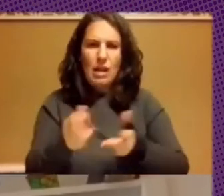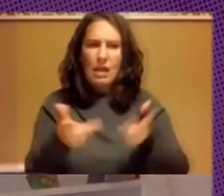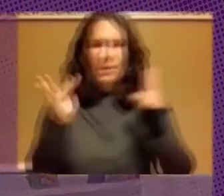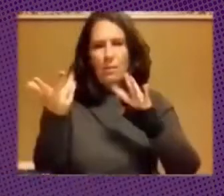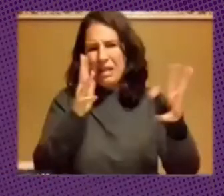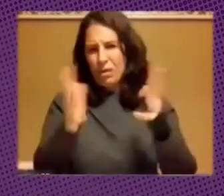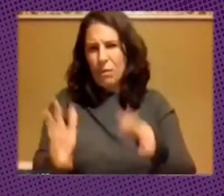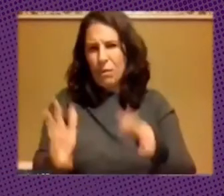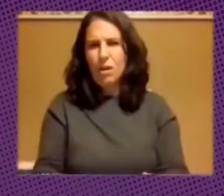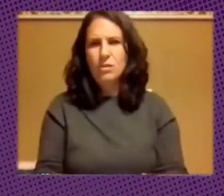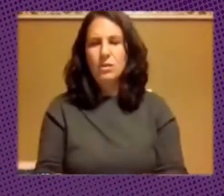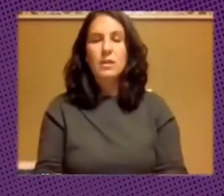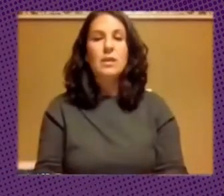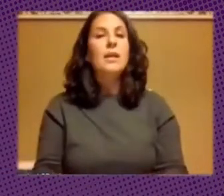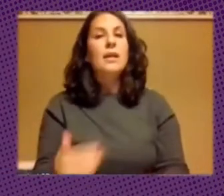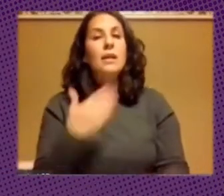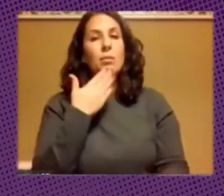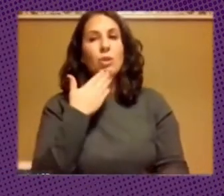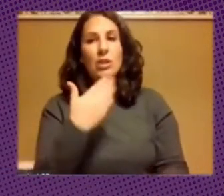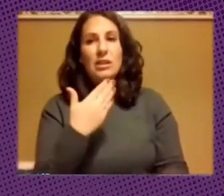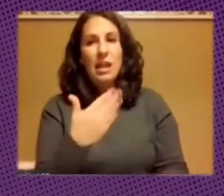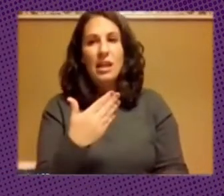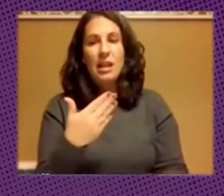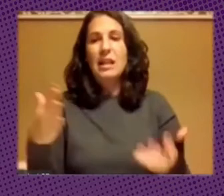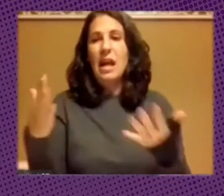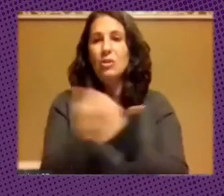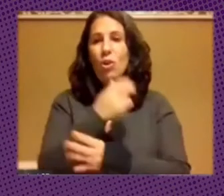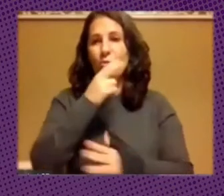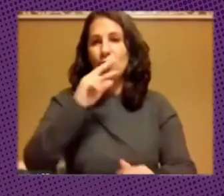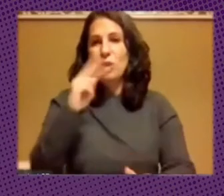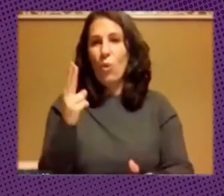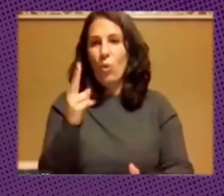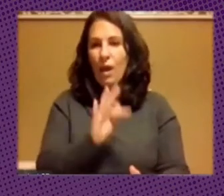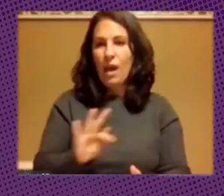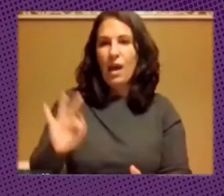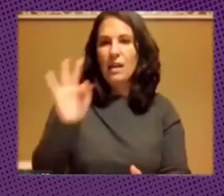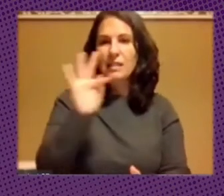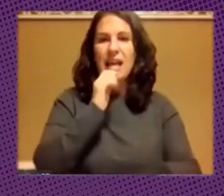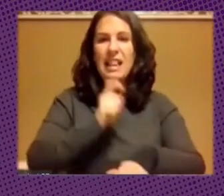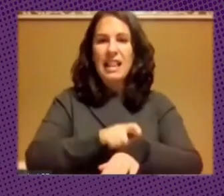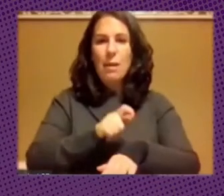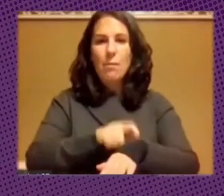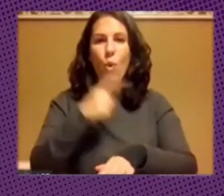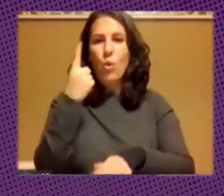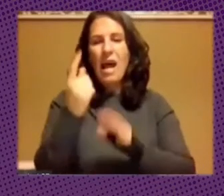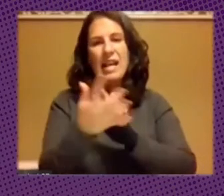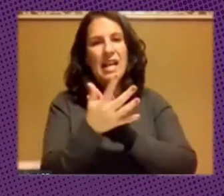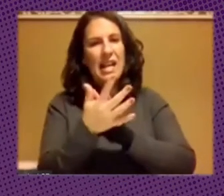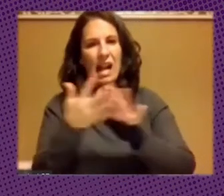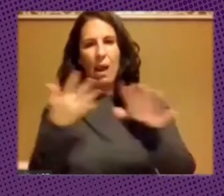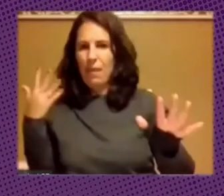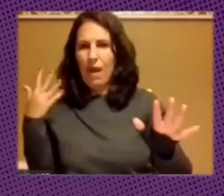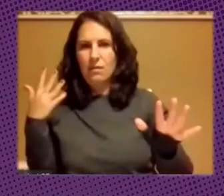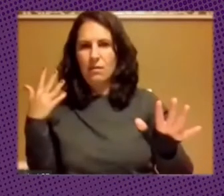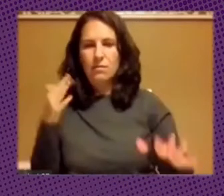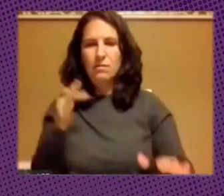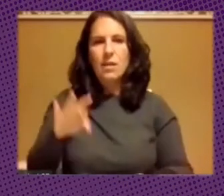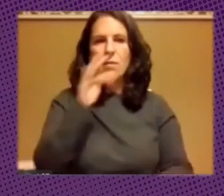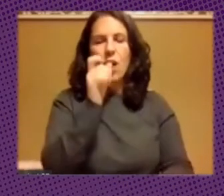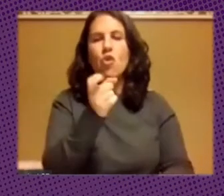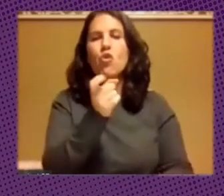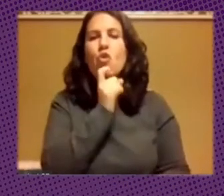muy bien bueno pues muchas gracias Martina y muchas gracias a todas por esta segunda ronda nos queda tiempo para una ronda rápida para pasar al cómo